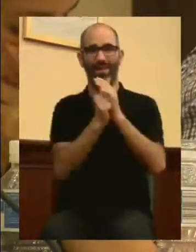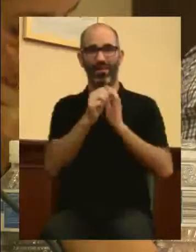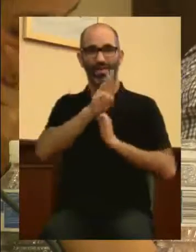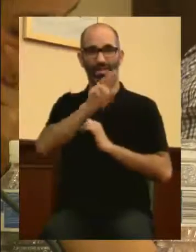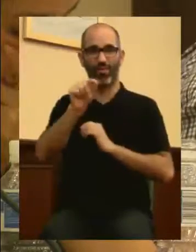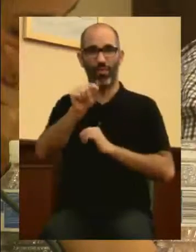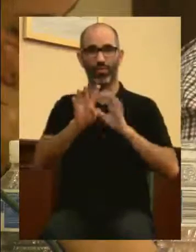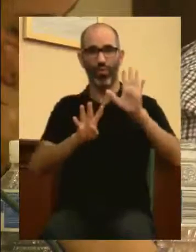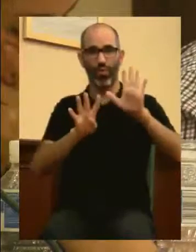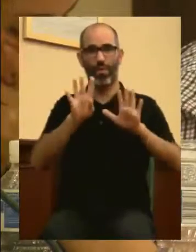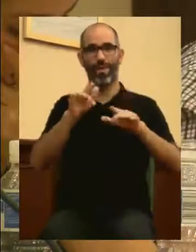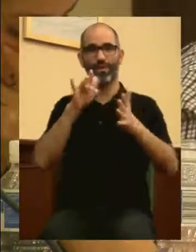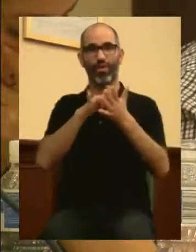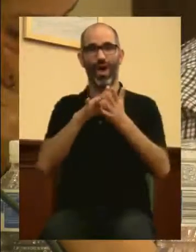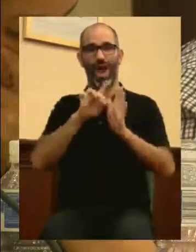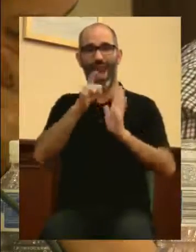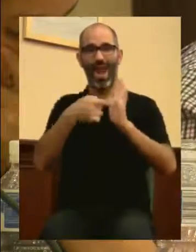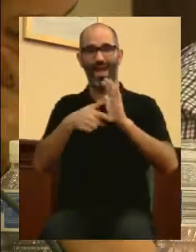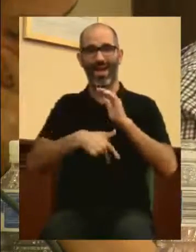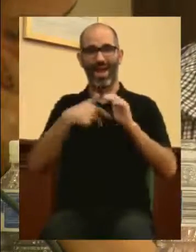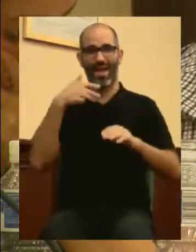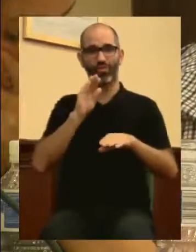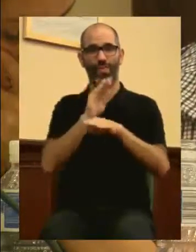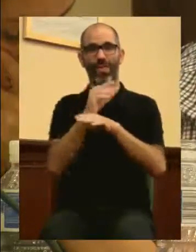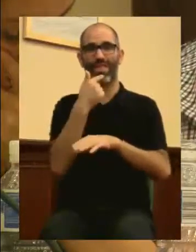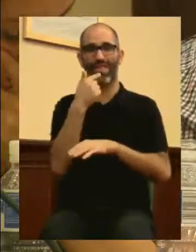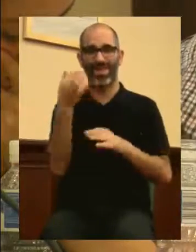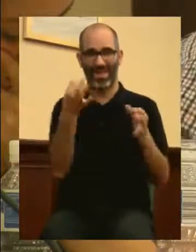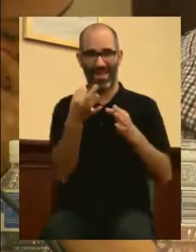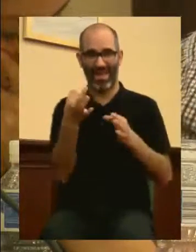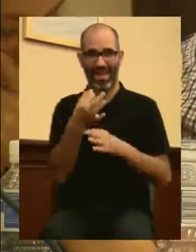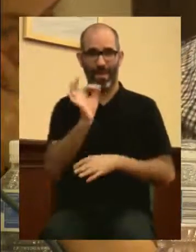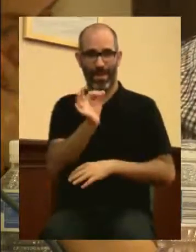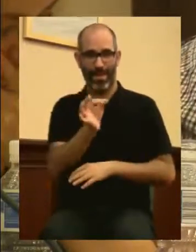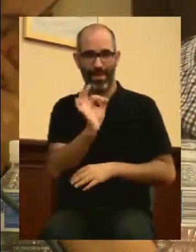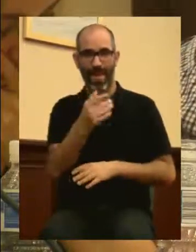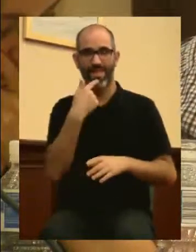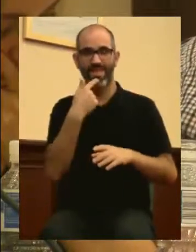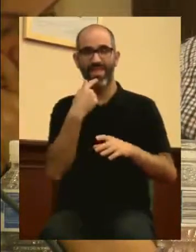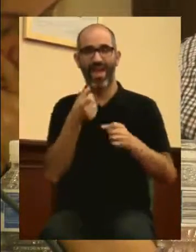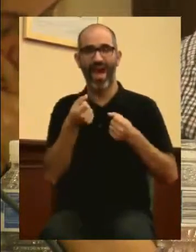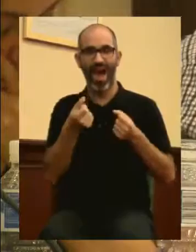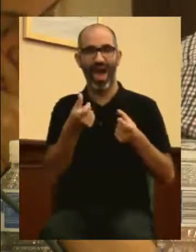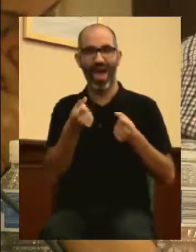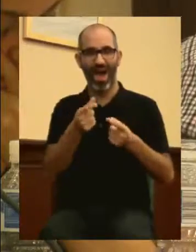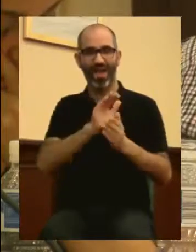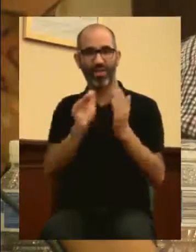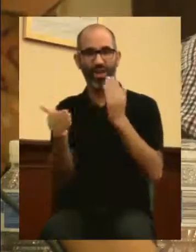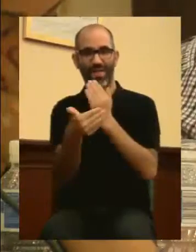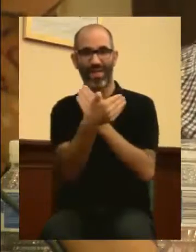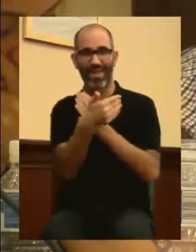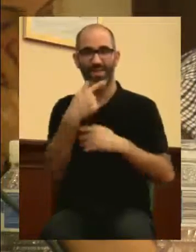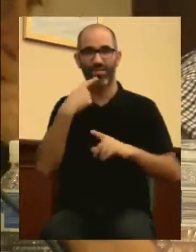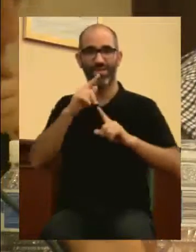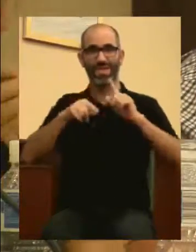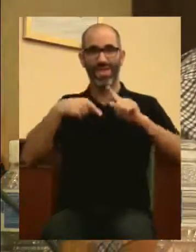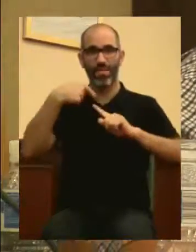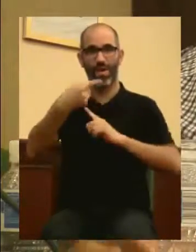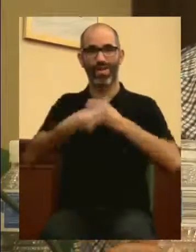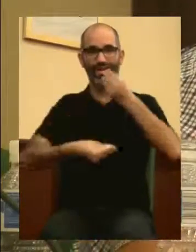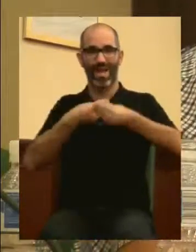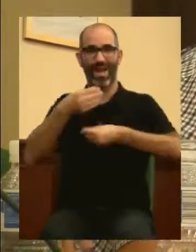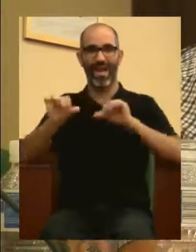de la Ley General de Subvenciones dice que los gastos indirectos se imputarán en